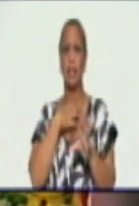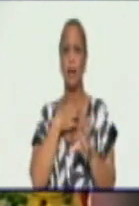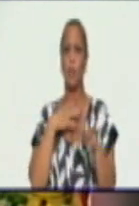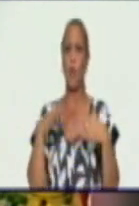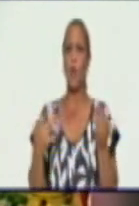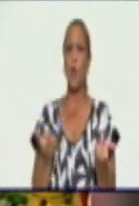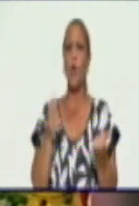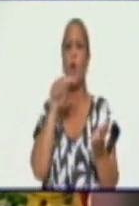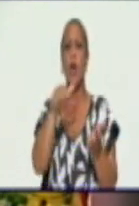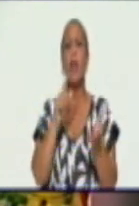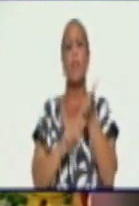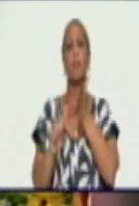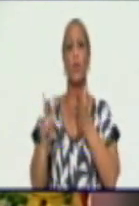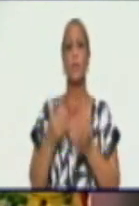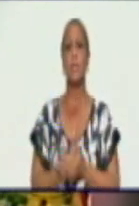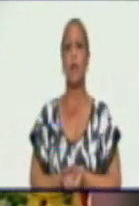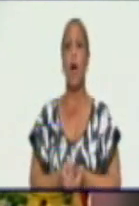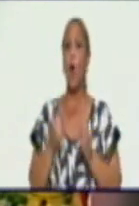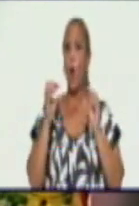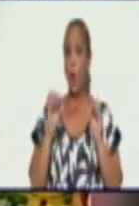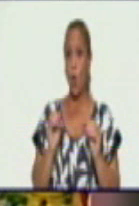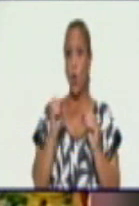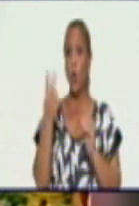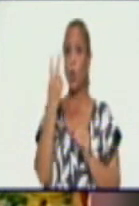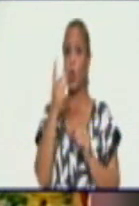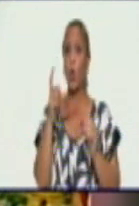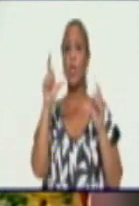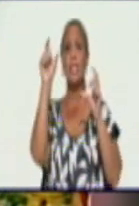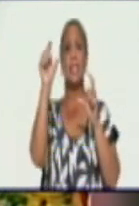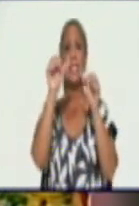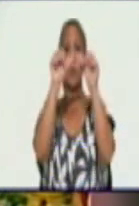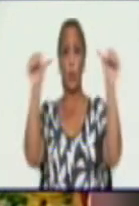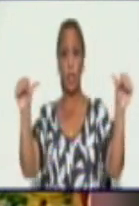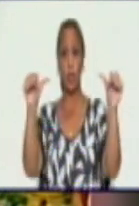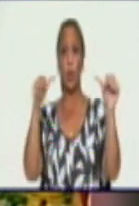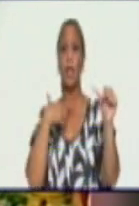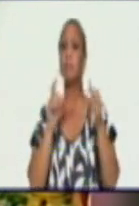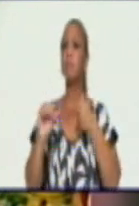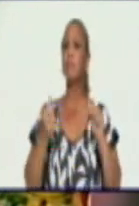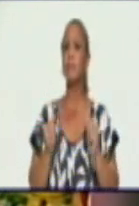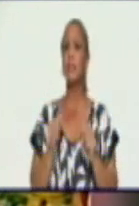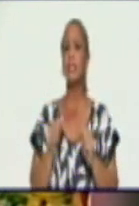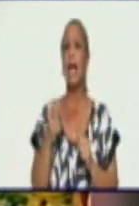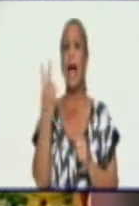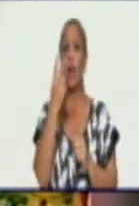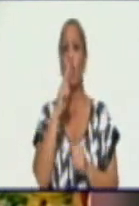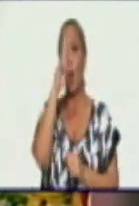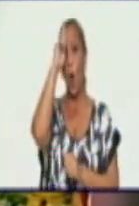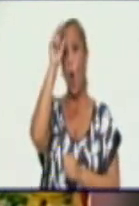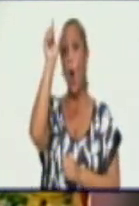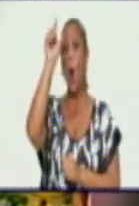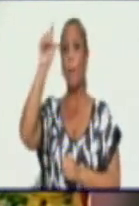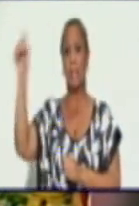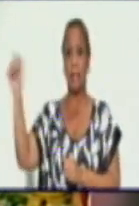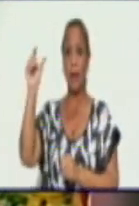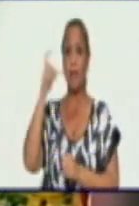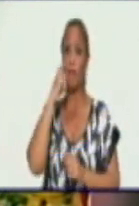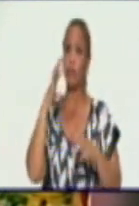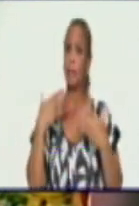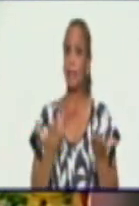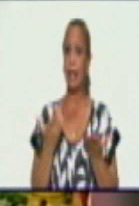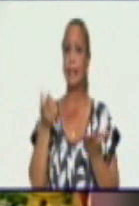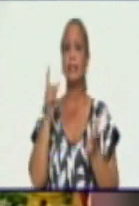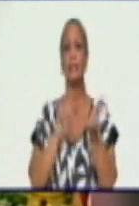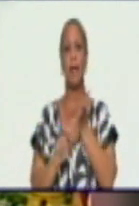diésel y fuel en la provincia, o los dos circuitos que aseguran el servicio a los dos hospitales fundamentales de